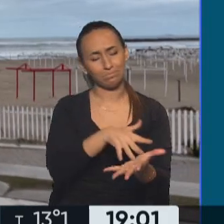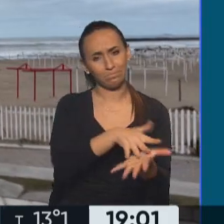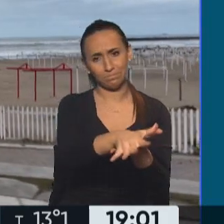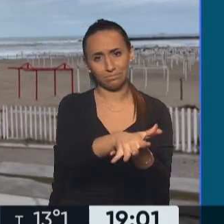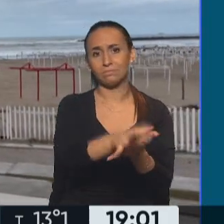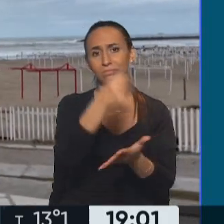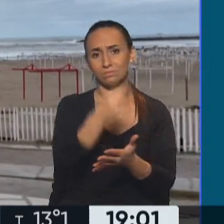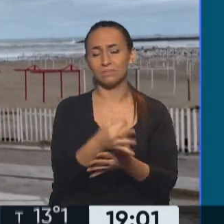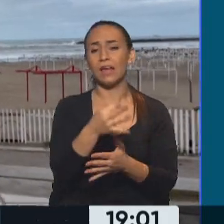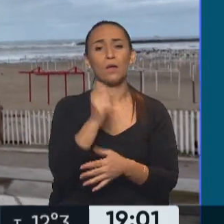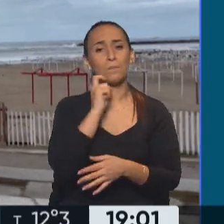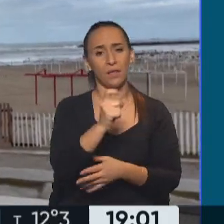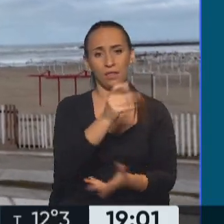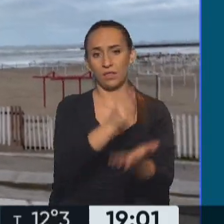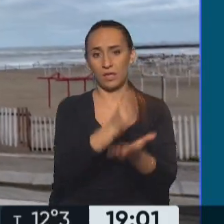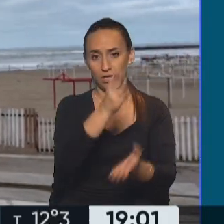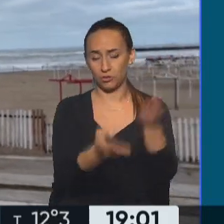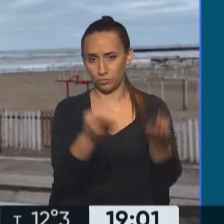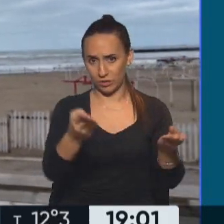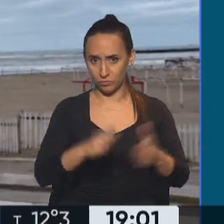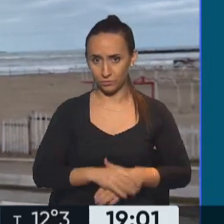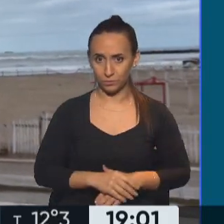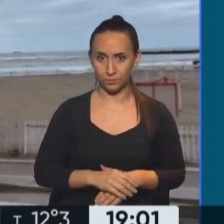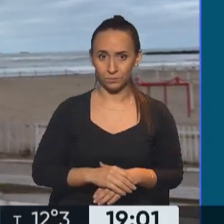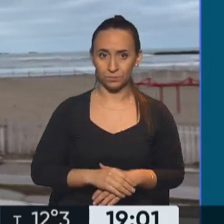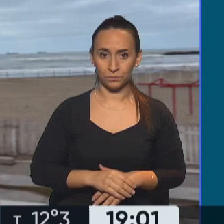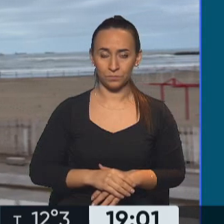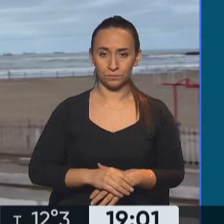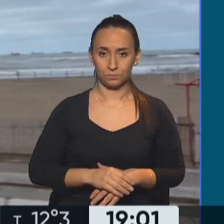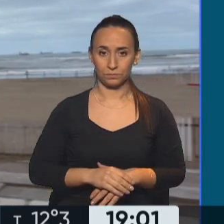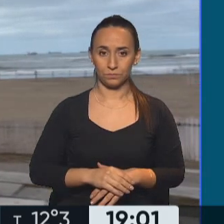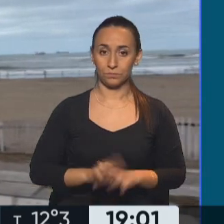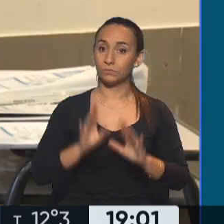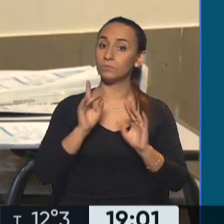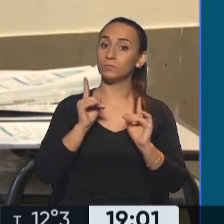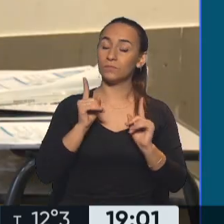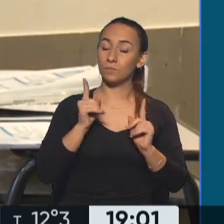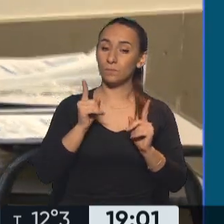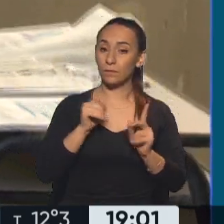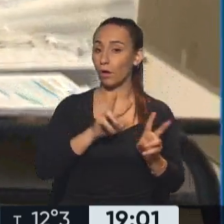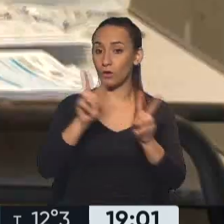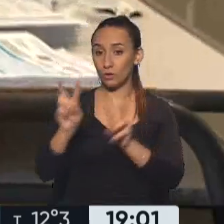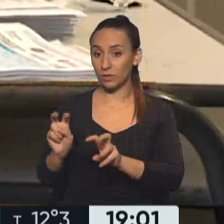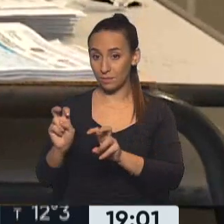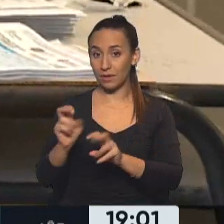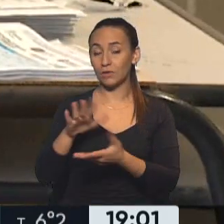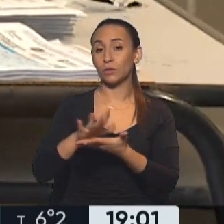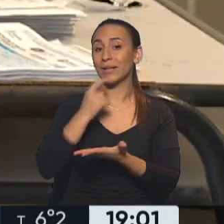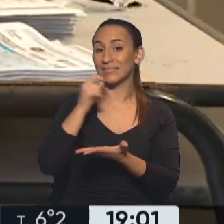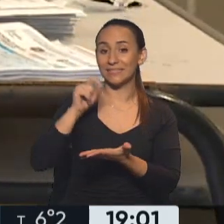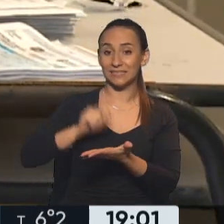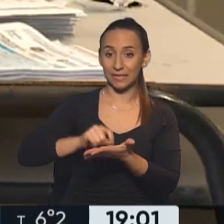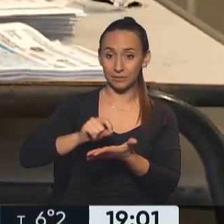crimen de lesa humanidad. Y tiene que ver la otra con el censo. Una ciudad de las